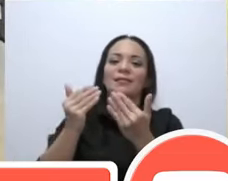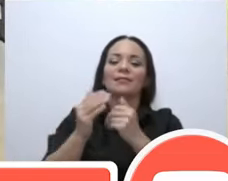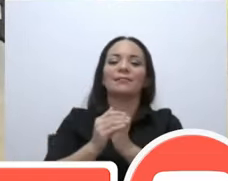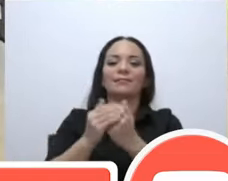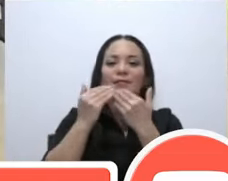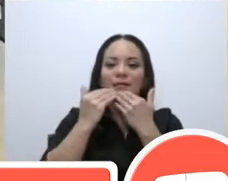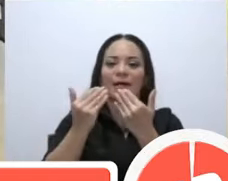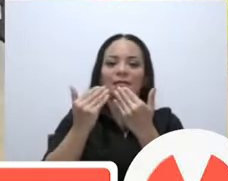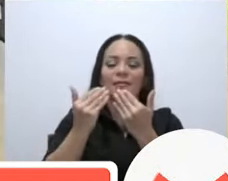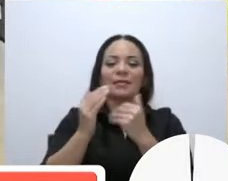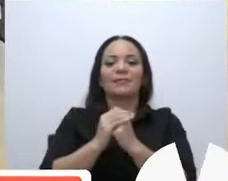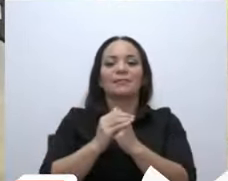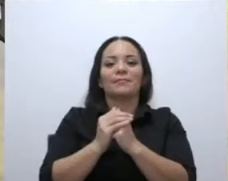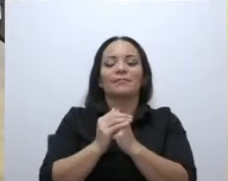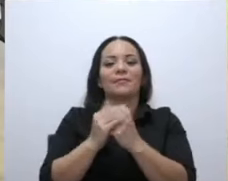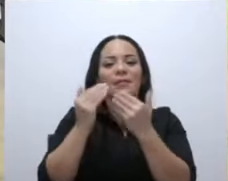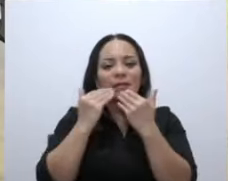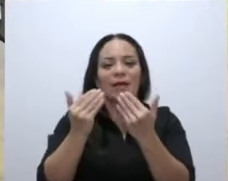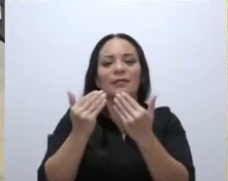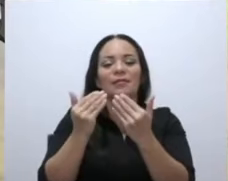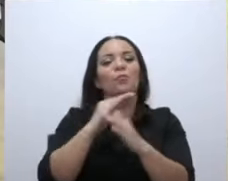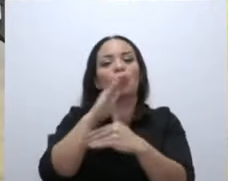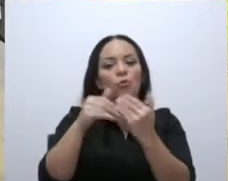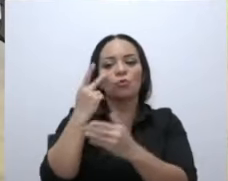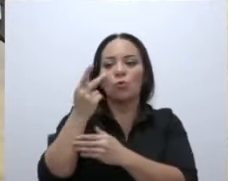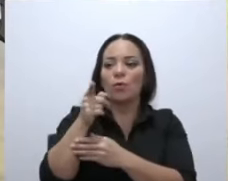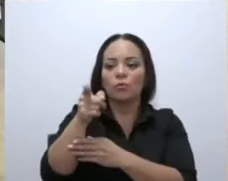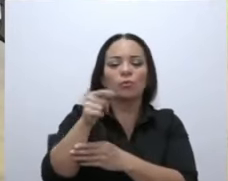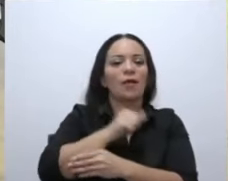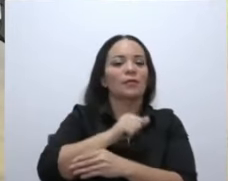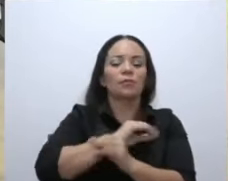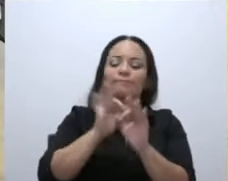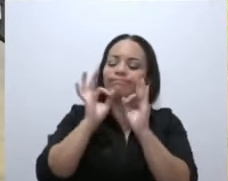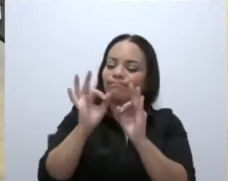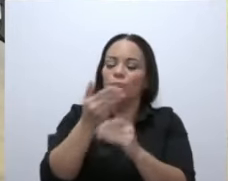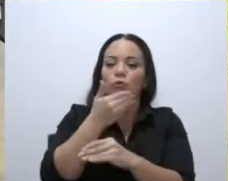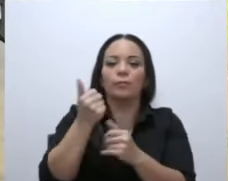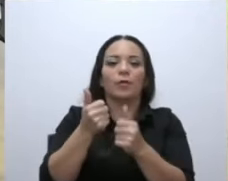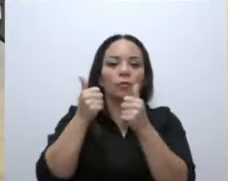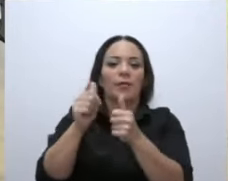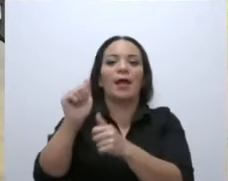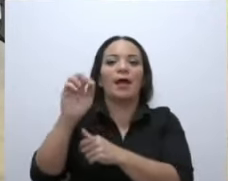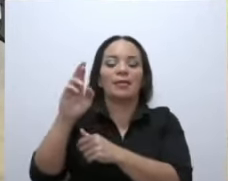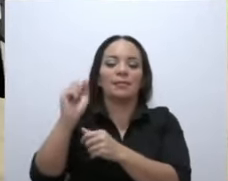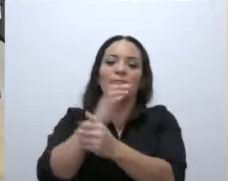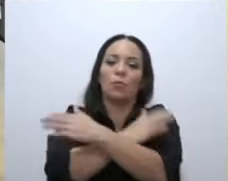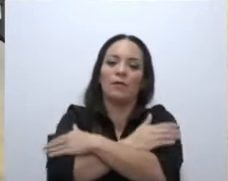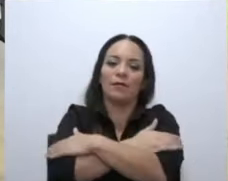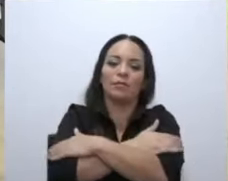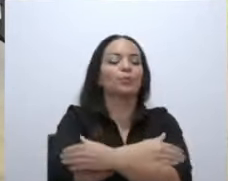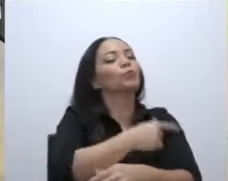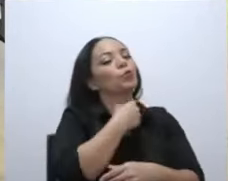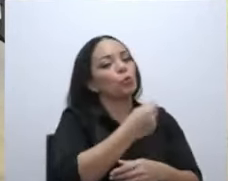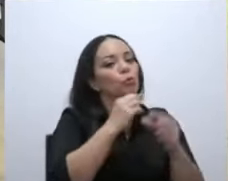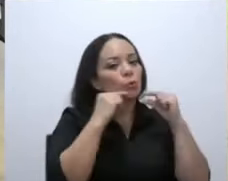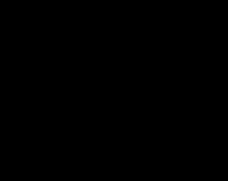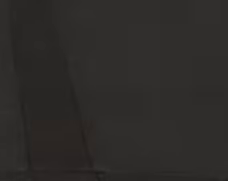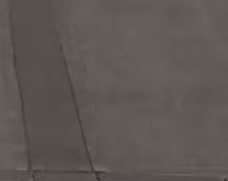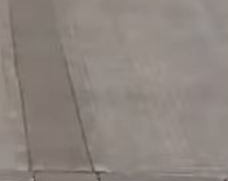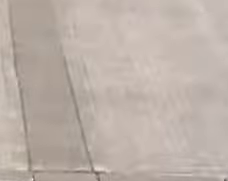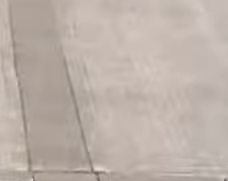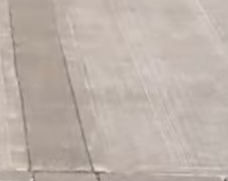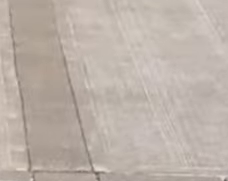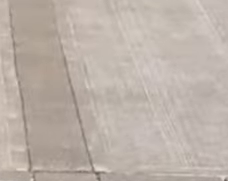micrófono, le doy las gracias por lo que yo veo una actitud mucho más constructiva ahora en la receta. Un abrazo. Con gusto, don Rodrigo. Muchas gracias a todos.